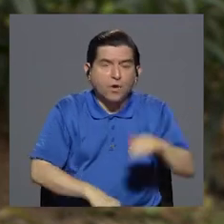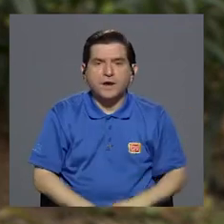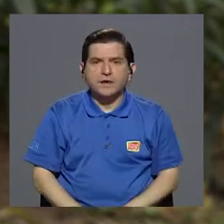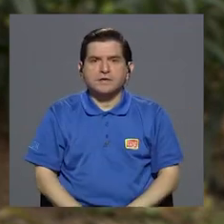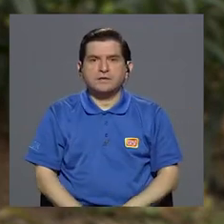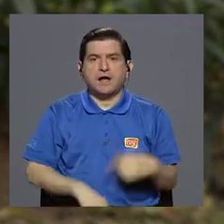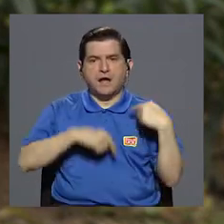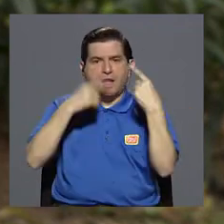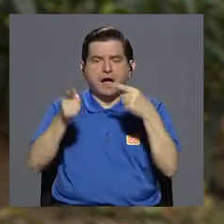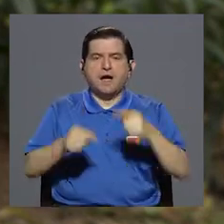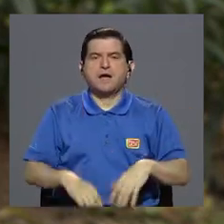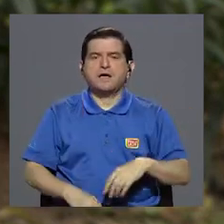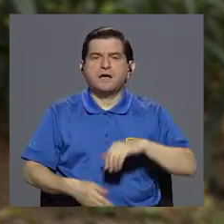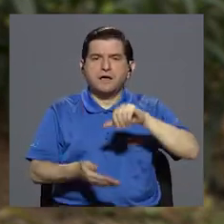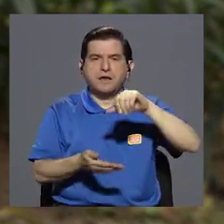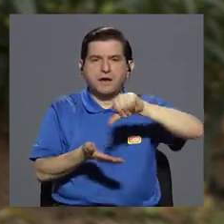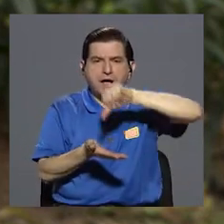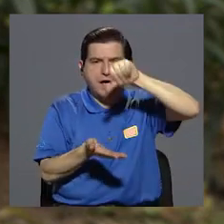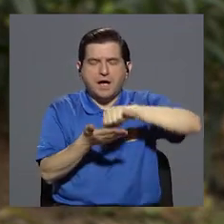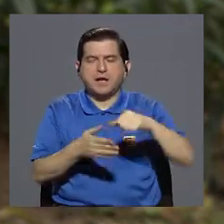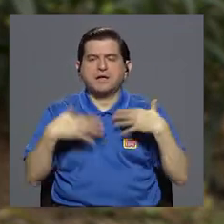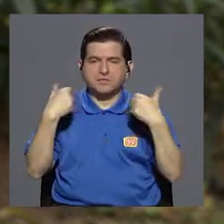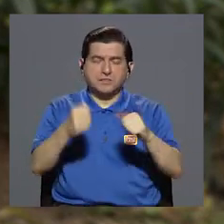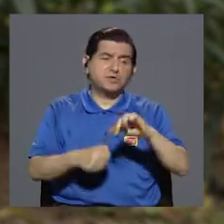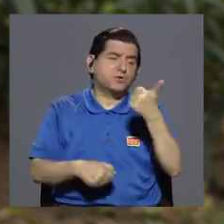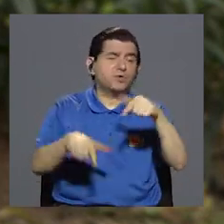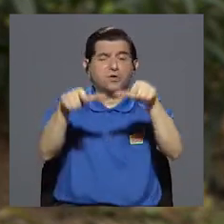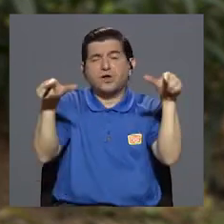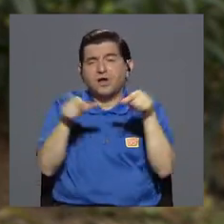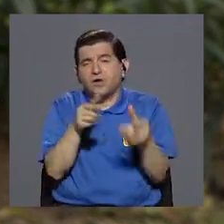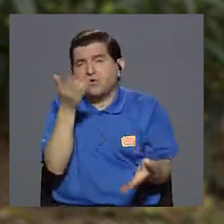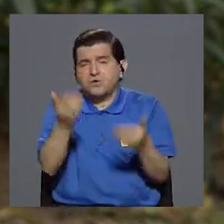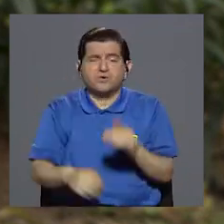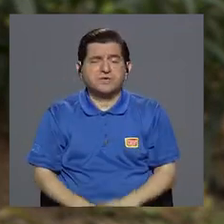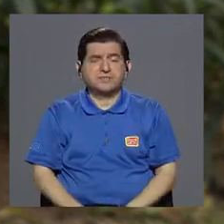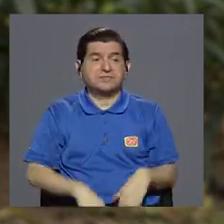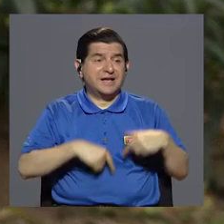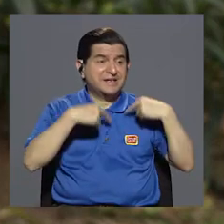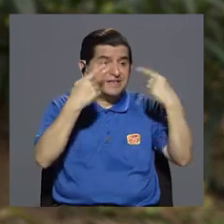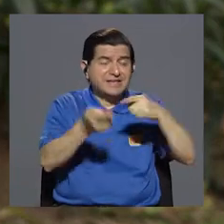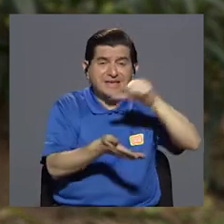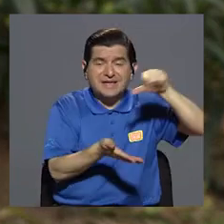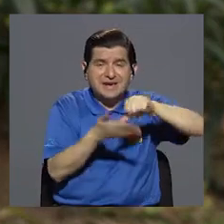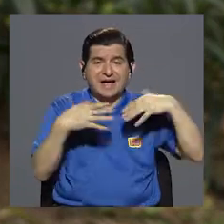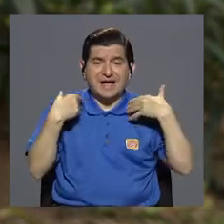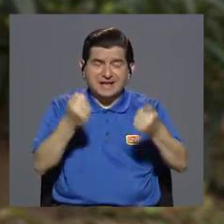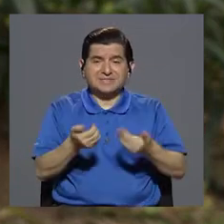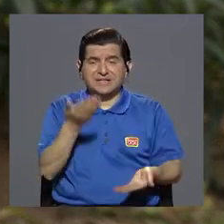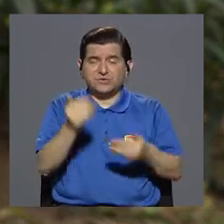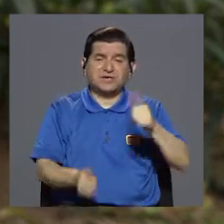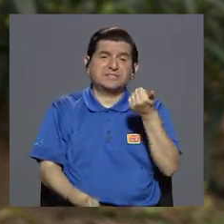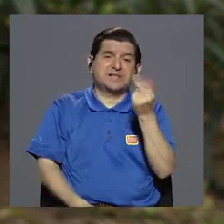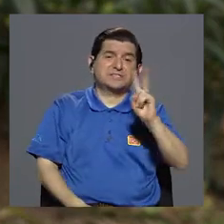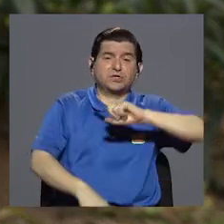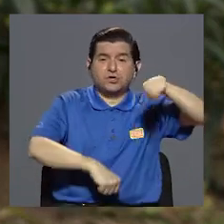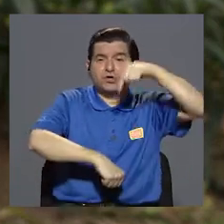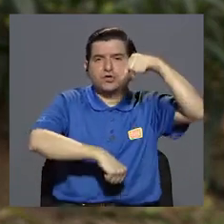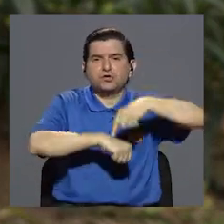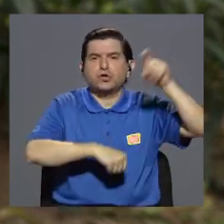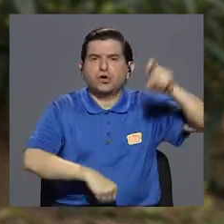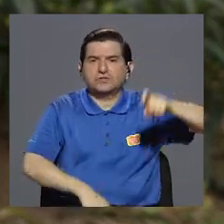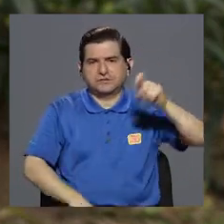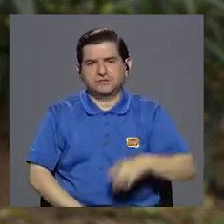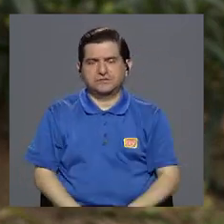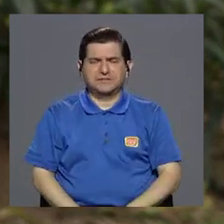hay que acudir a un centro de salud. Hay otros países en otras latitudes donde, por ejemplo, el traslado a un centro de salud puede demorar 12 horas hasta más